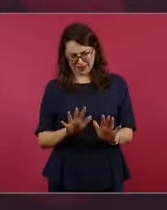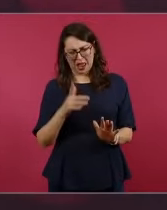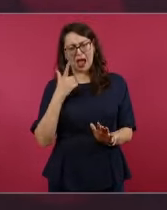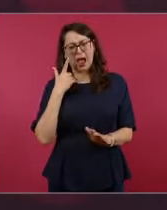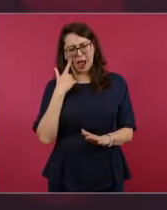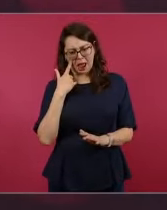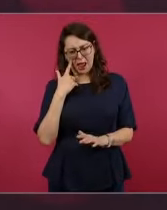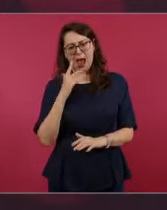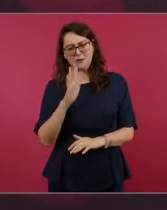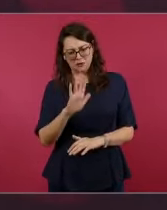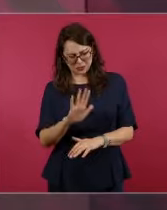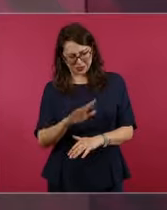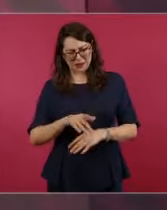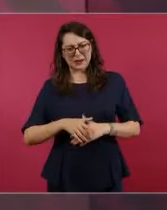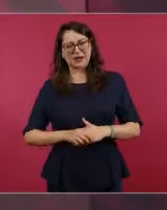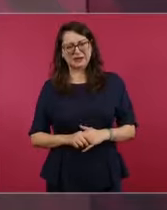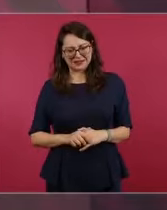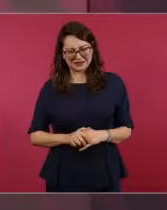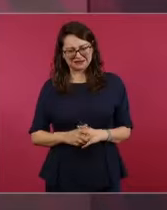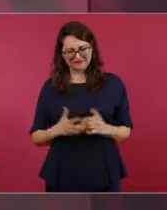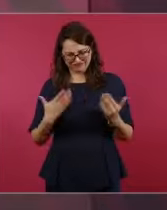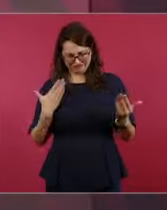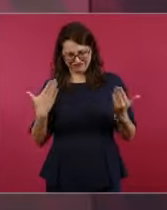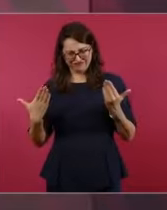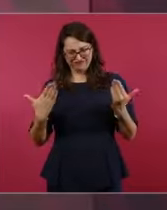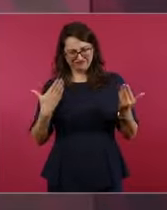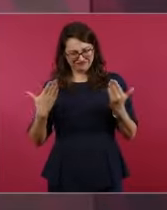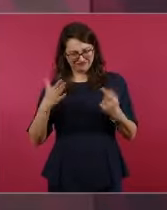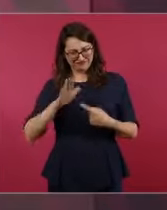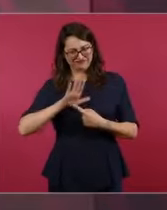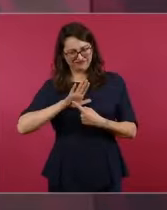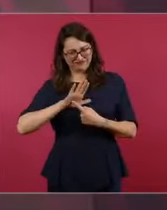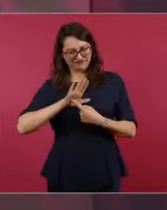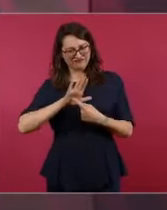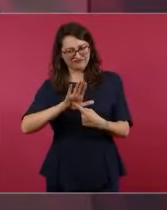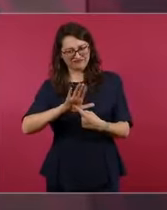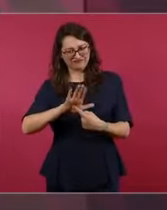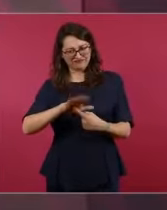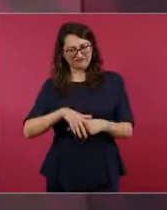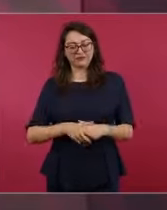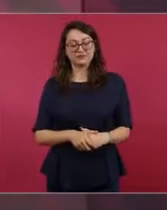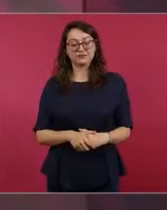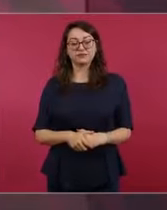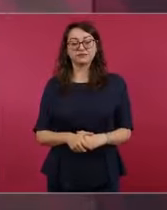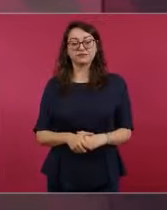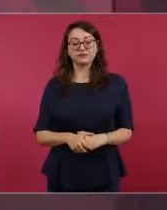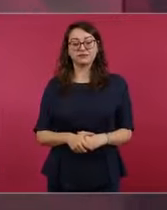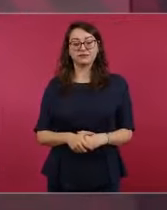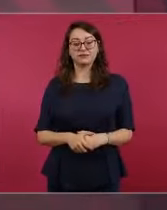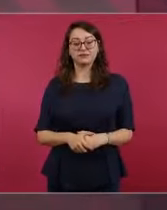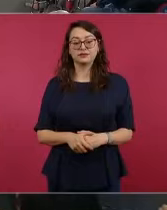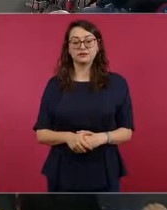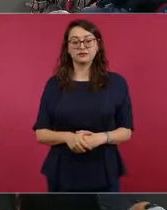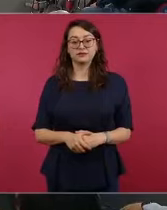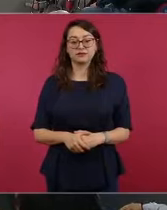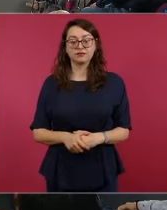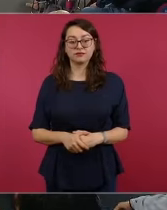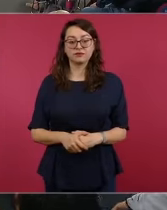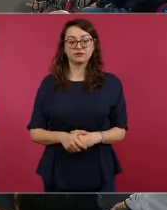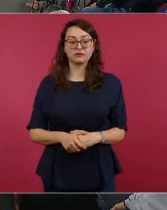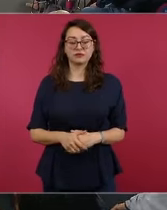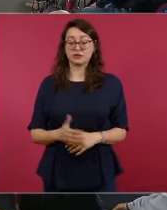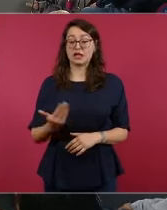Ahora que me hicieron una entrevista, no la que ya bajamos, la que no puedo ni siquiera